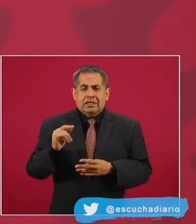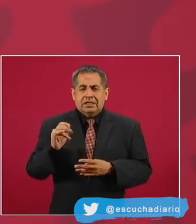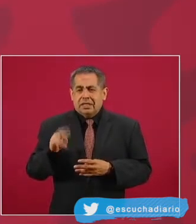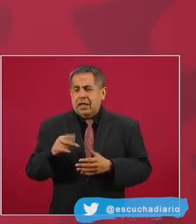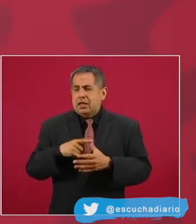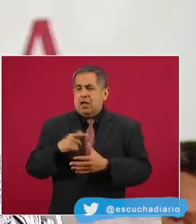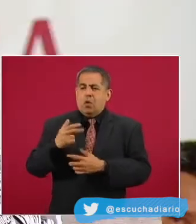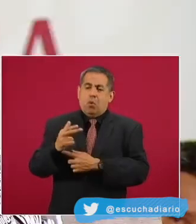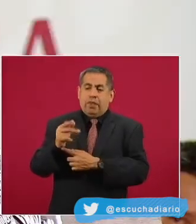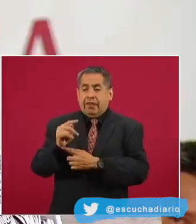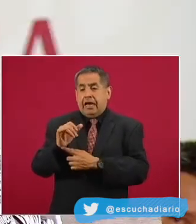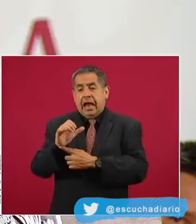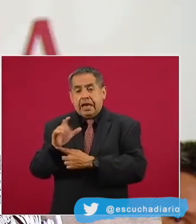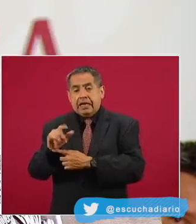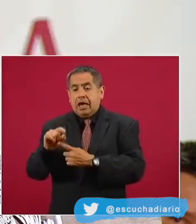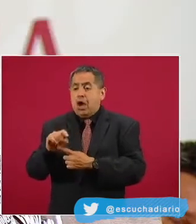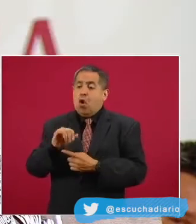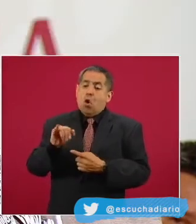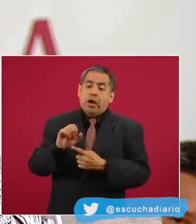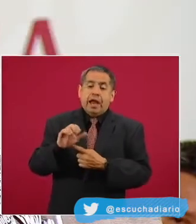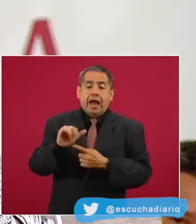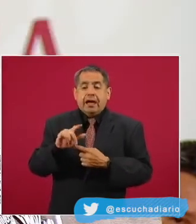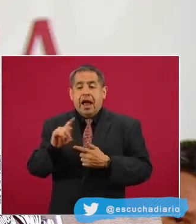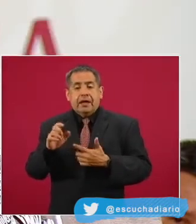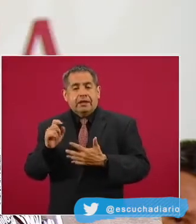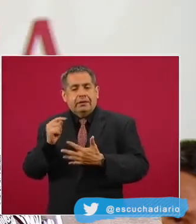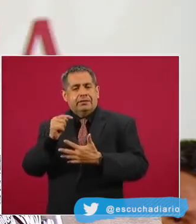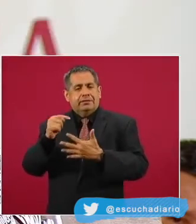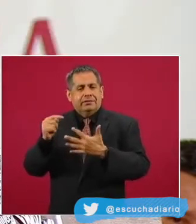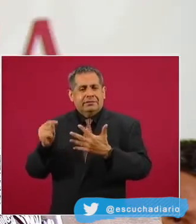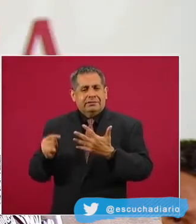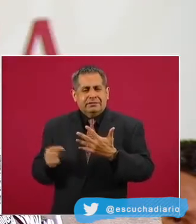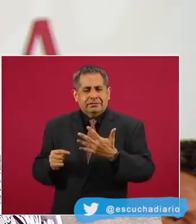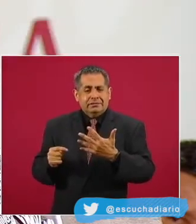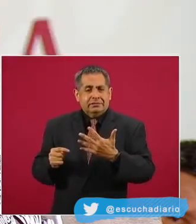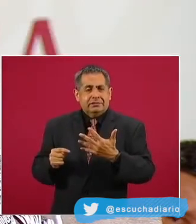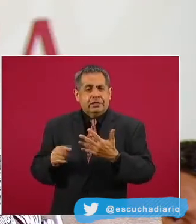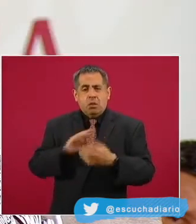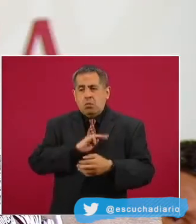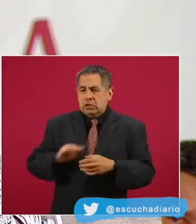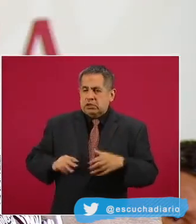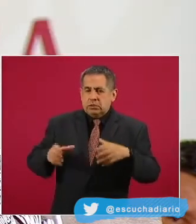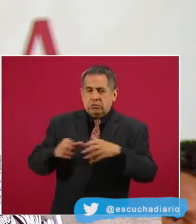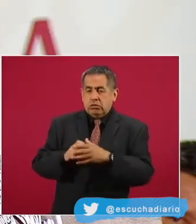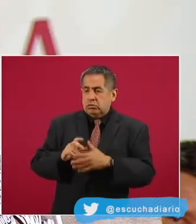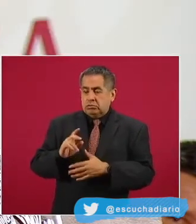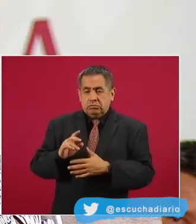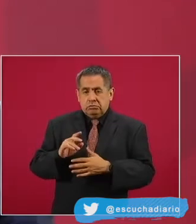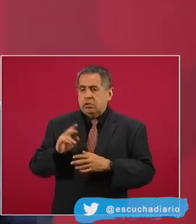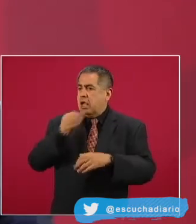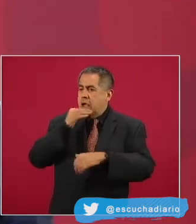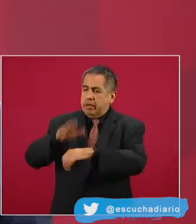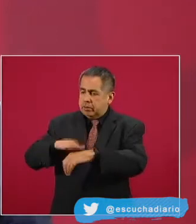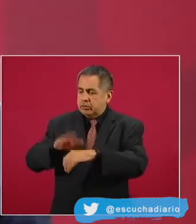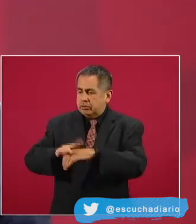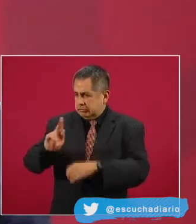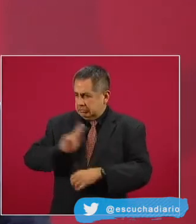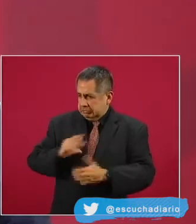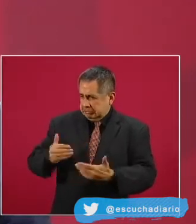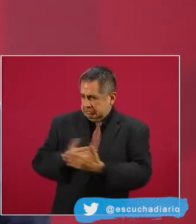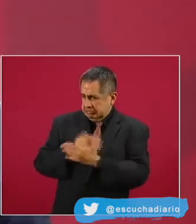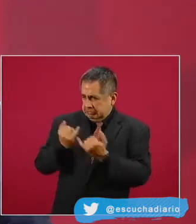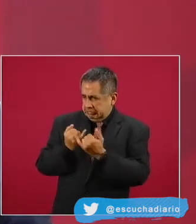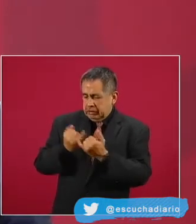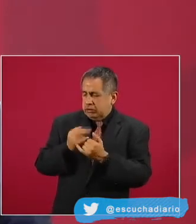vacuna que se adquirirá. Esto ocurrió el día de ayer durante una reunión con el fin de que México sea de los primeros países en contar con la vacuna.